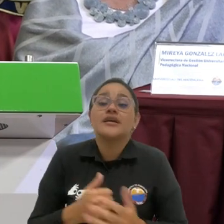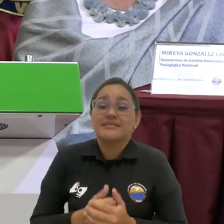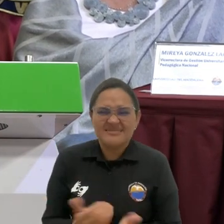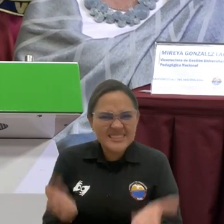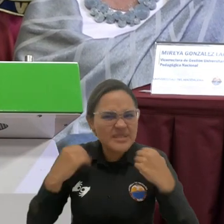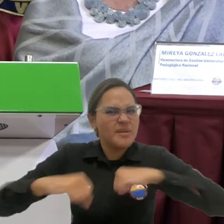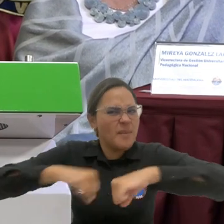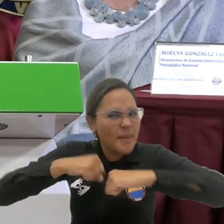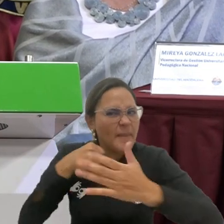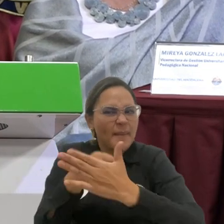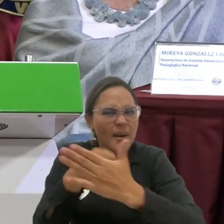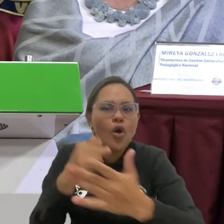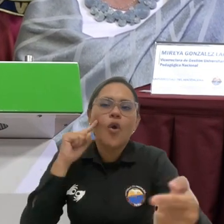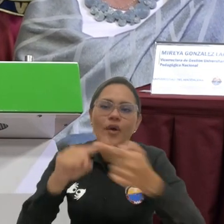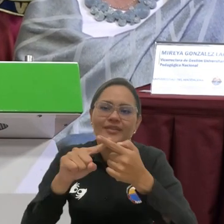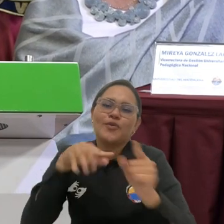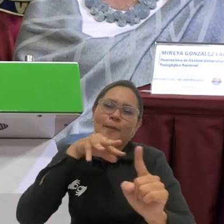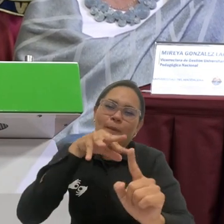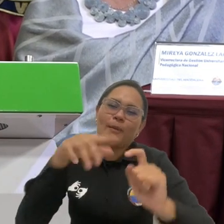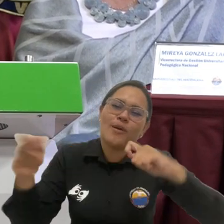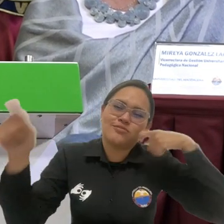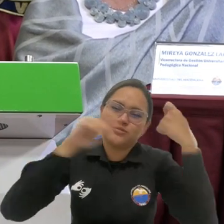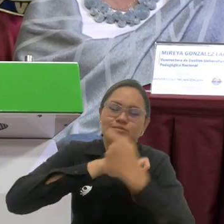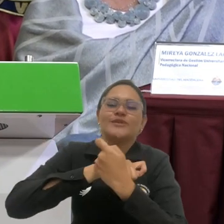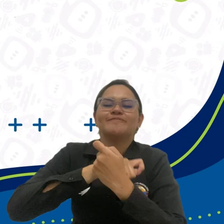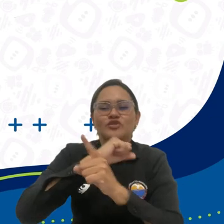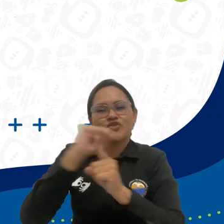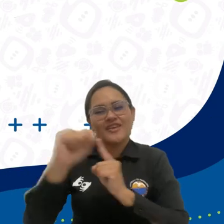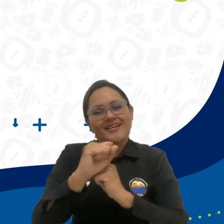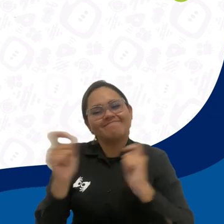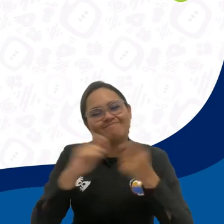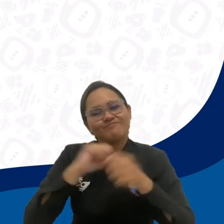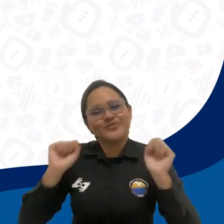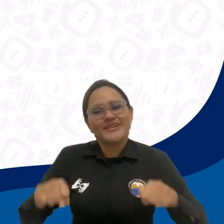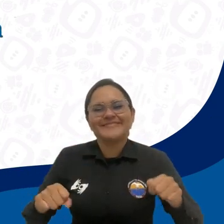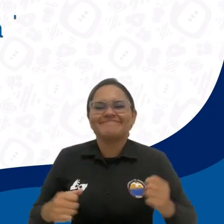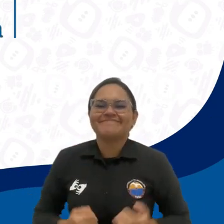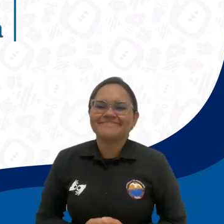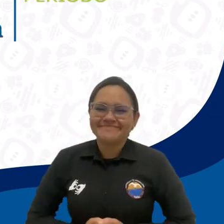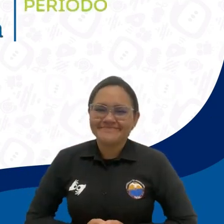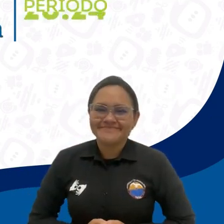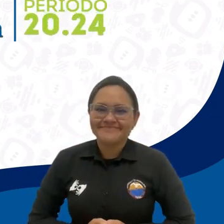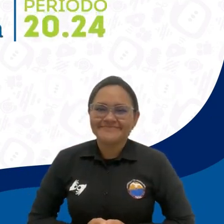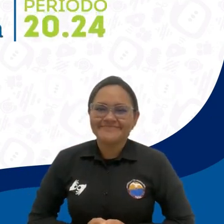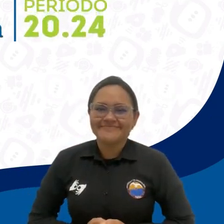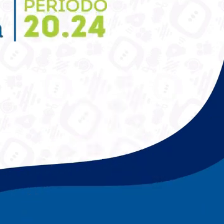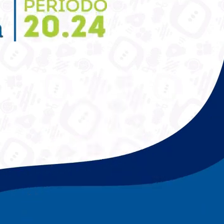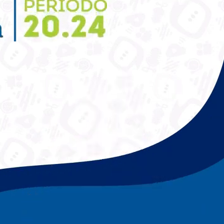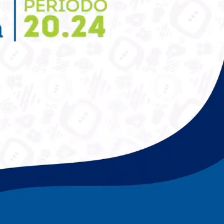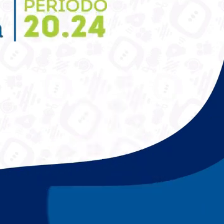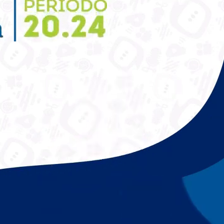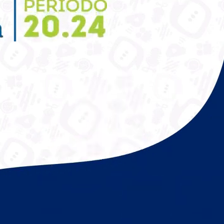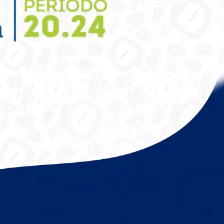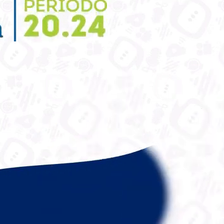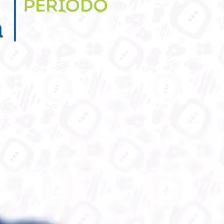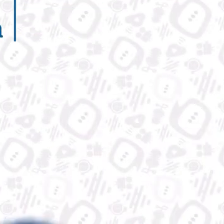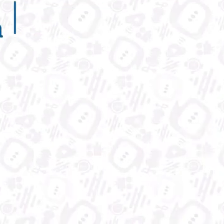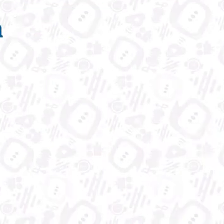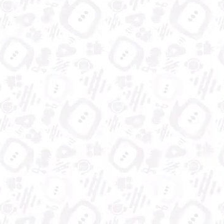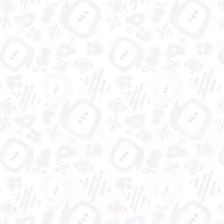de hacer posibles los cambios positivos que necesita nuestra sociedad. Aún más incluyente e innovadora.